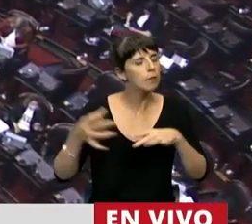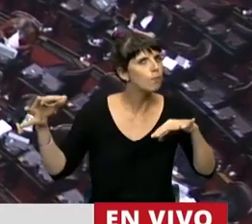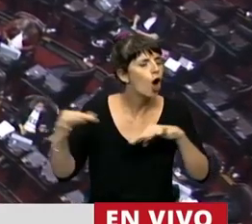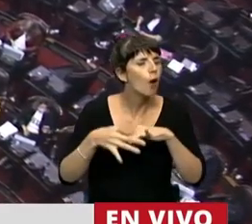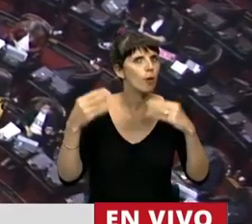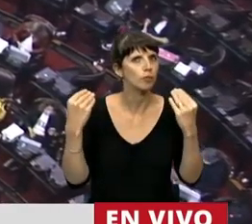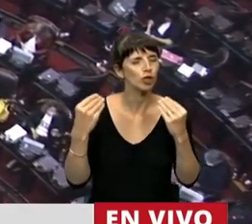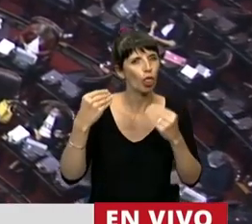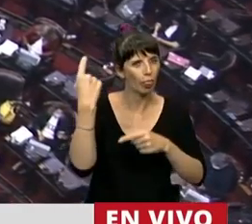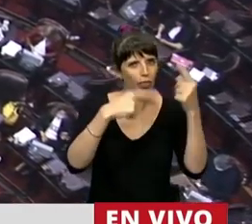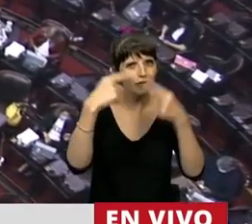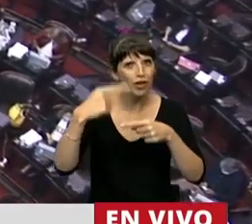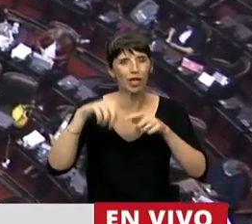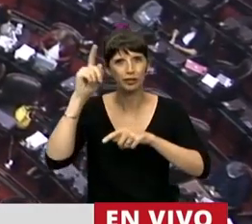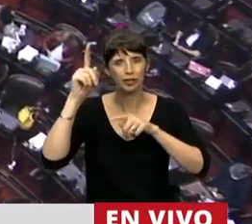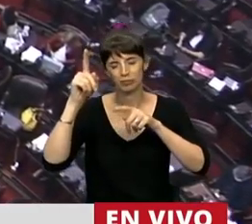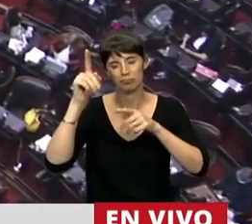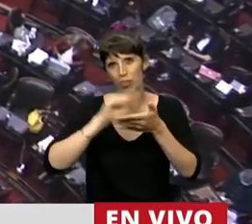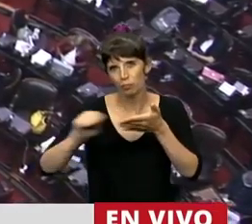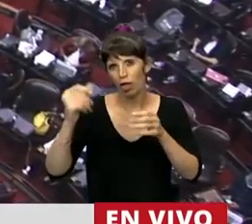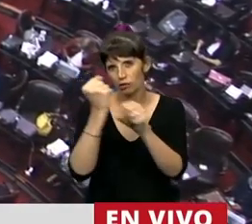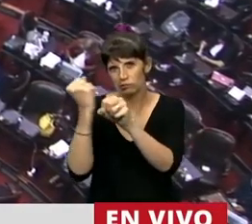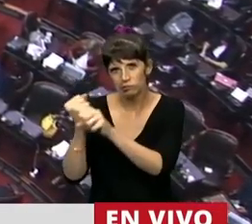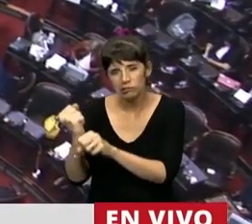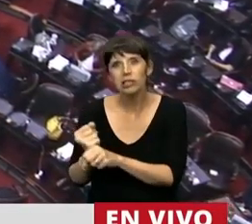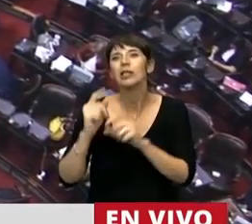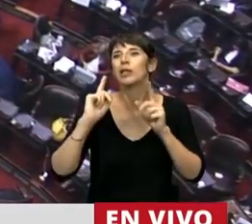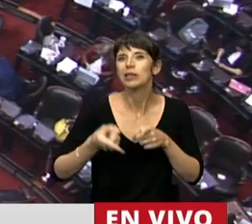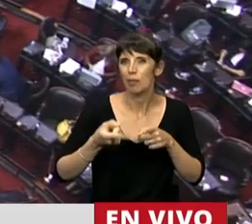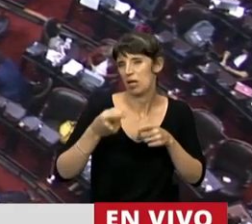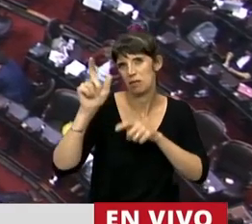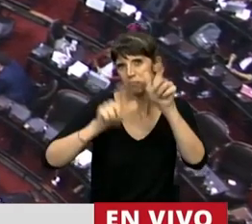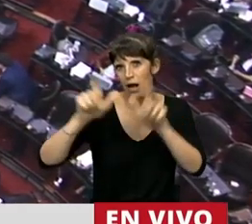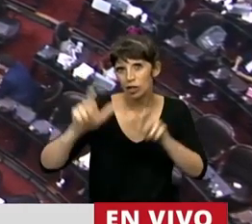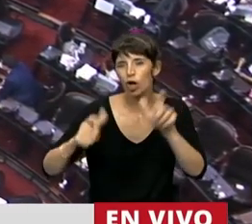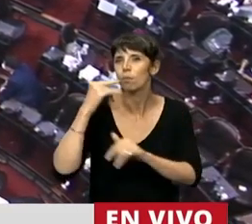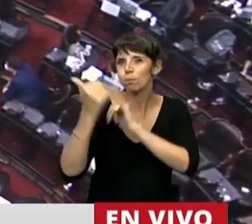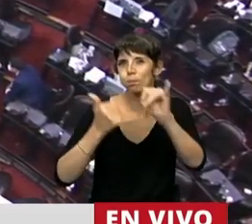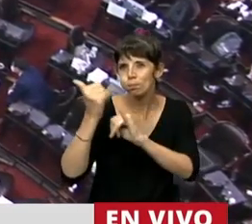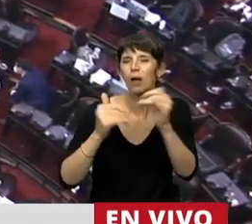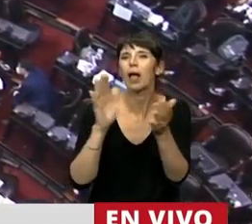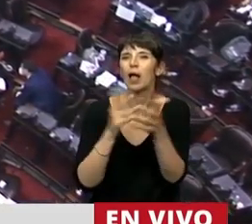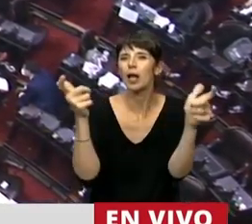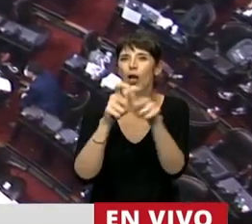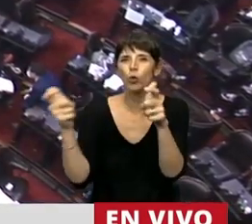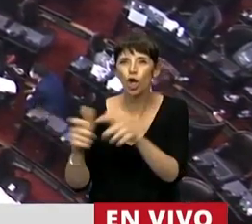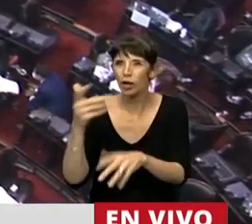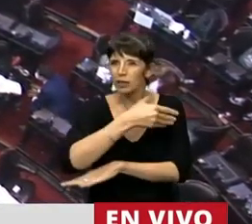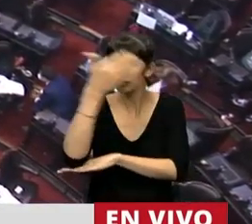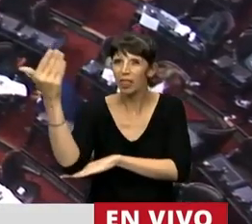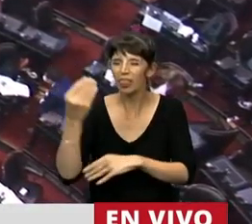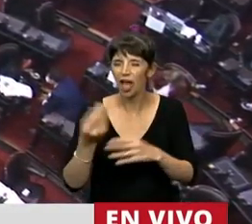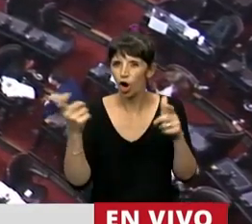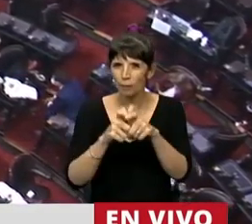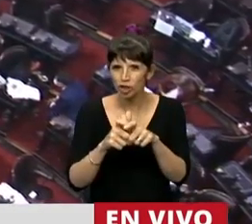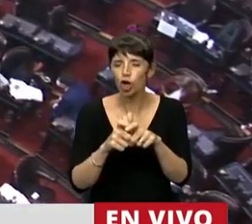hecho un trabajo que quiero resaltarlo, no solo el de los diputados y diputadas que integran ambas comisiones, sino